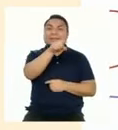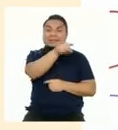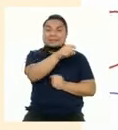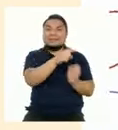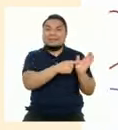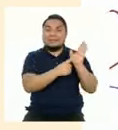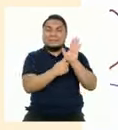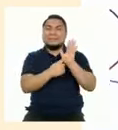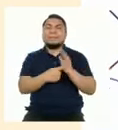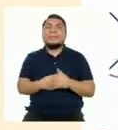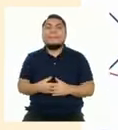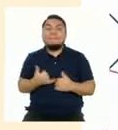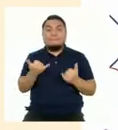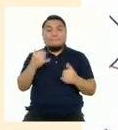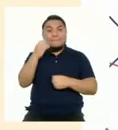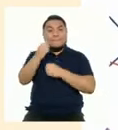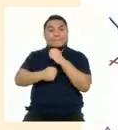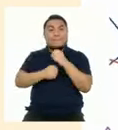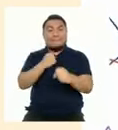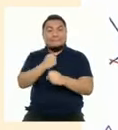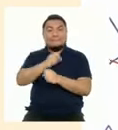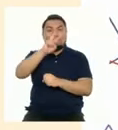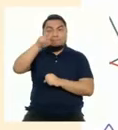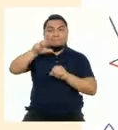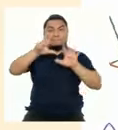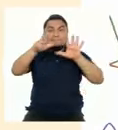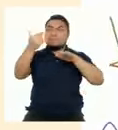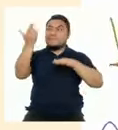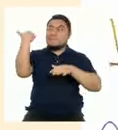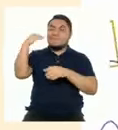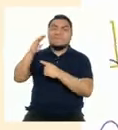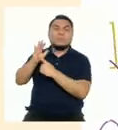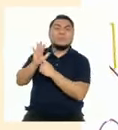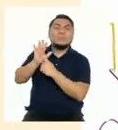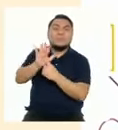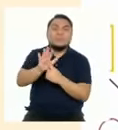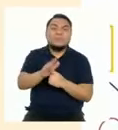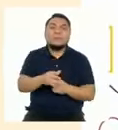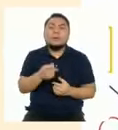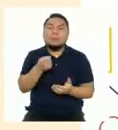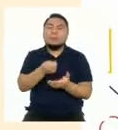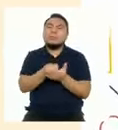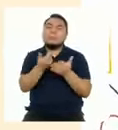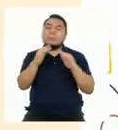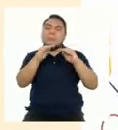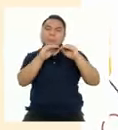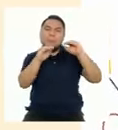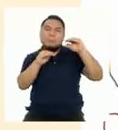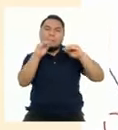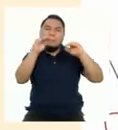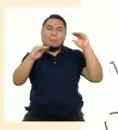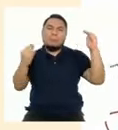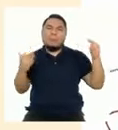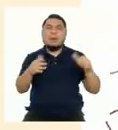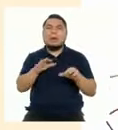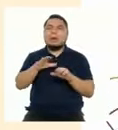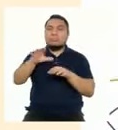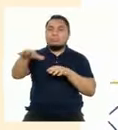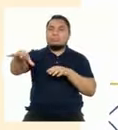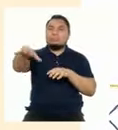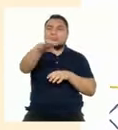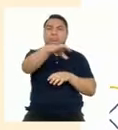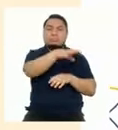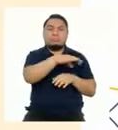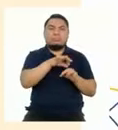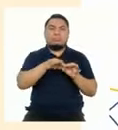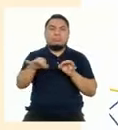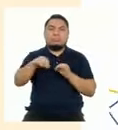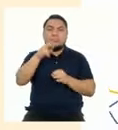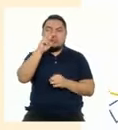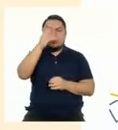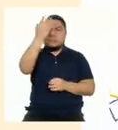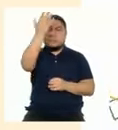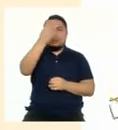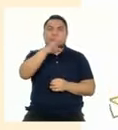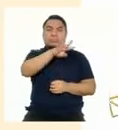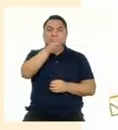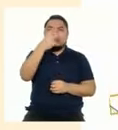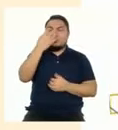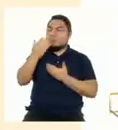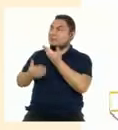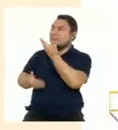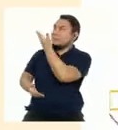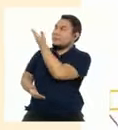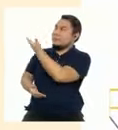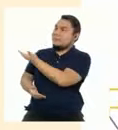En la memoria anual 2018 se presentan costos promedios por regiones como se muestran en la siguiente